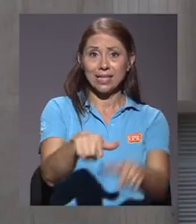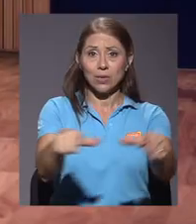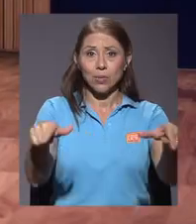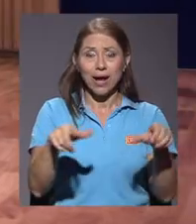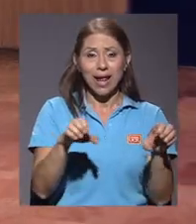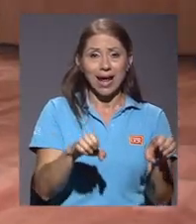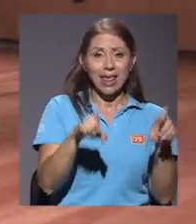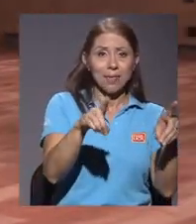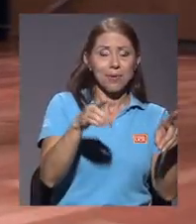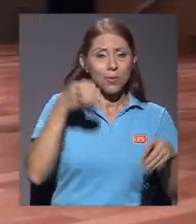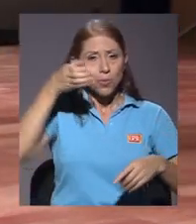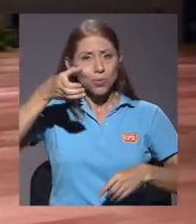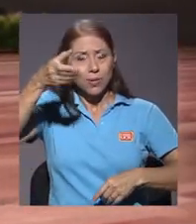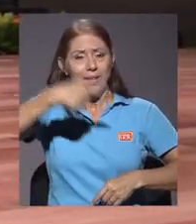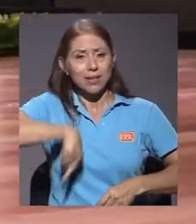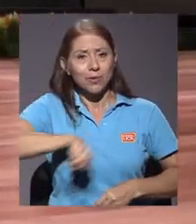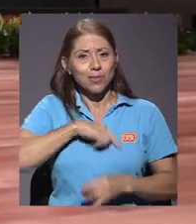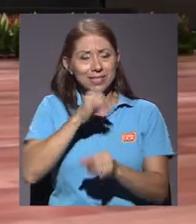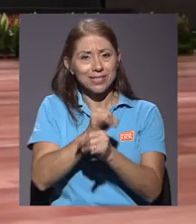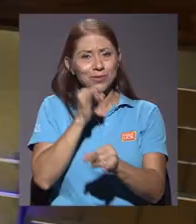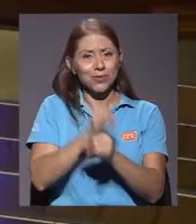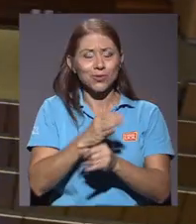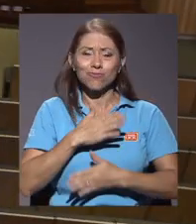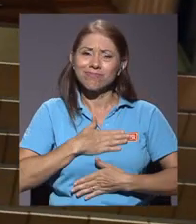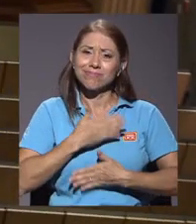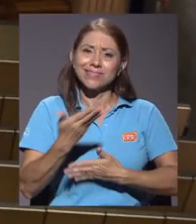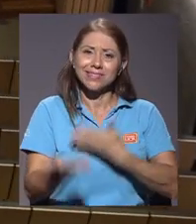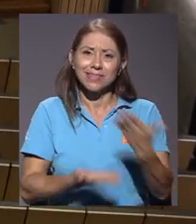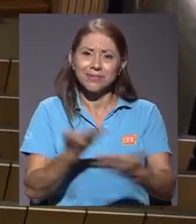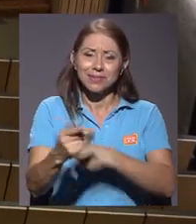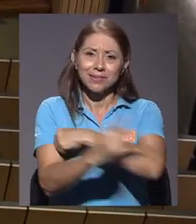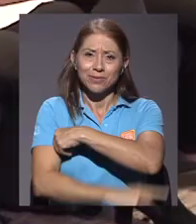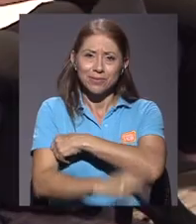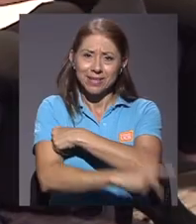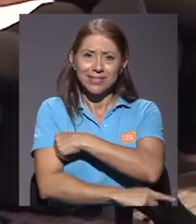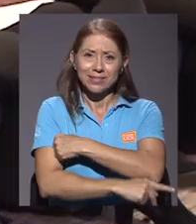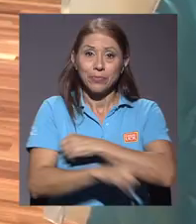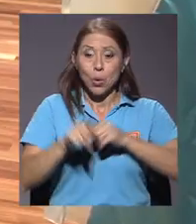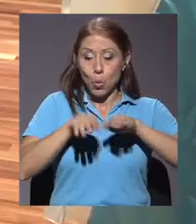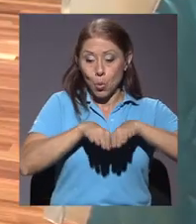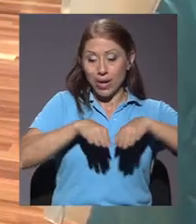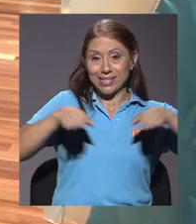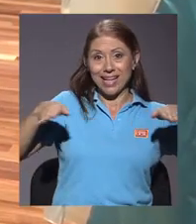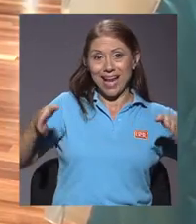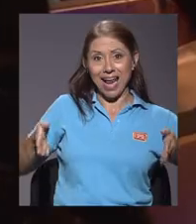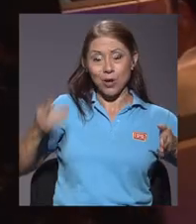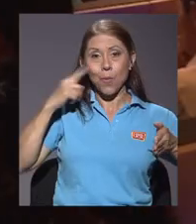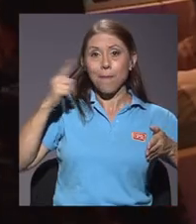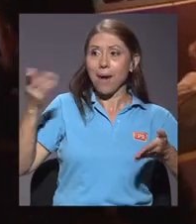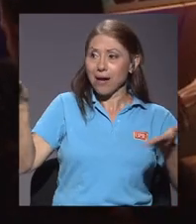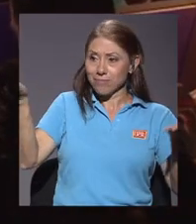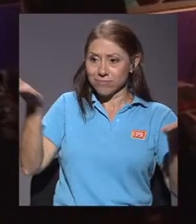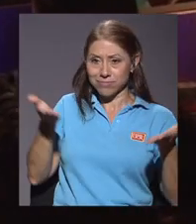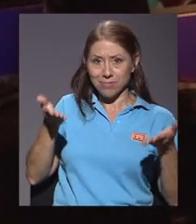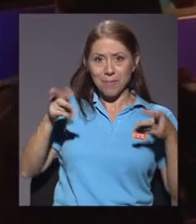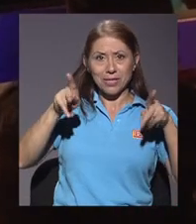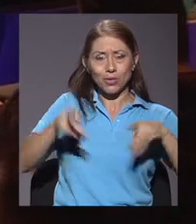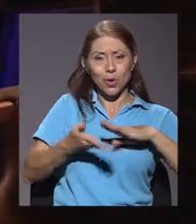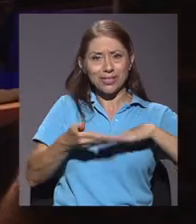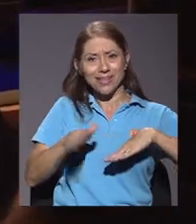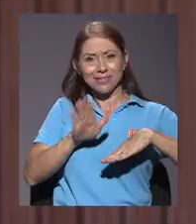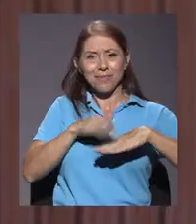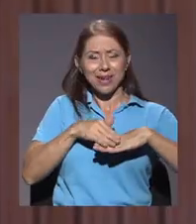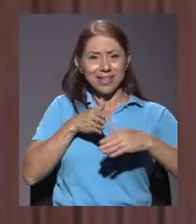espacio académico y cultural de nuestra institución al servicio del país, un escenario para recibir expertos y líderes de